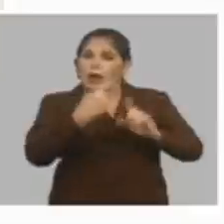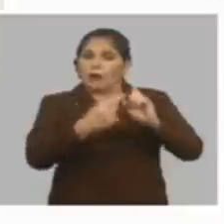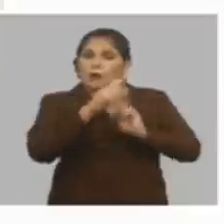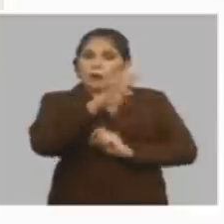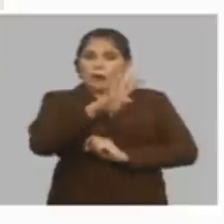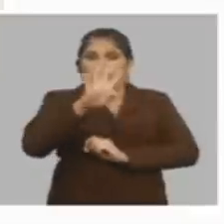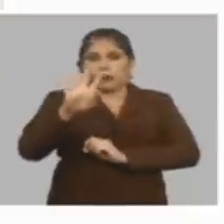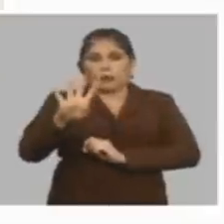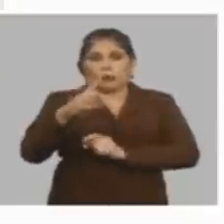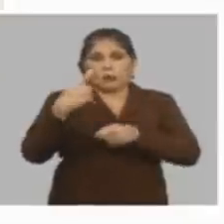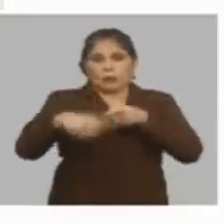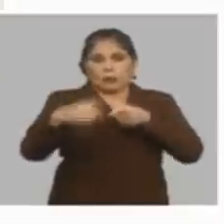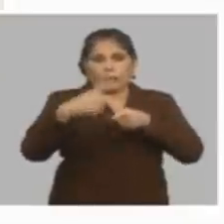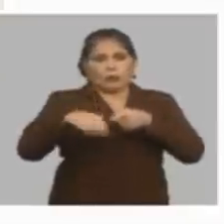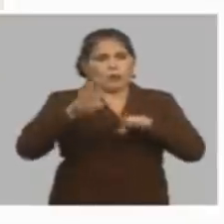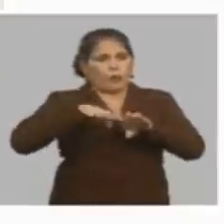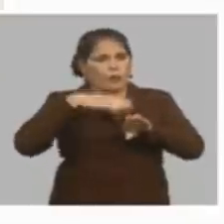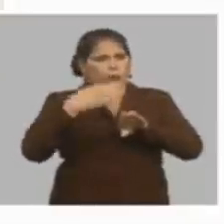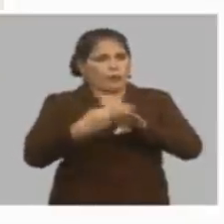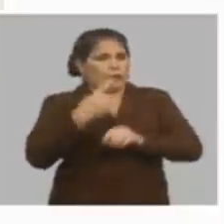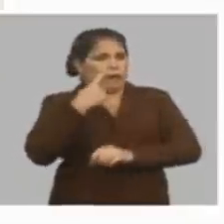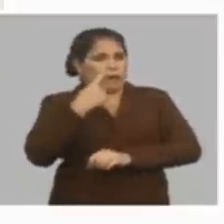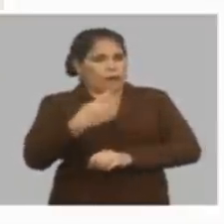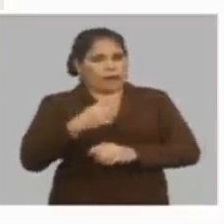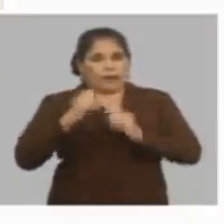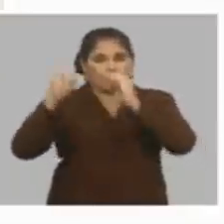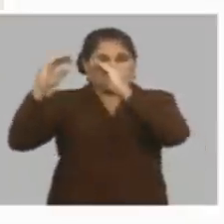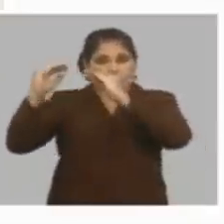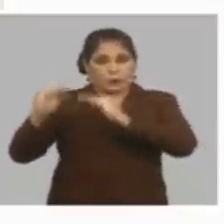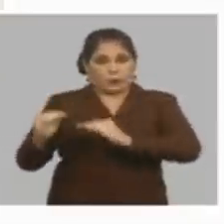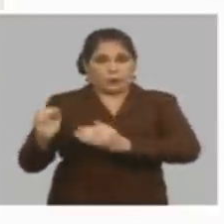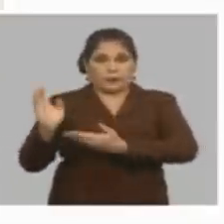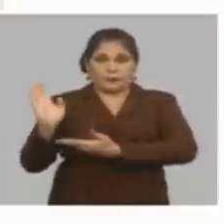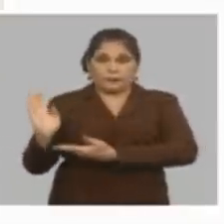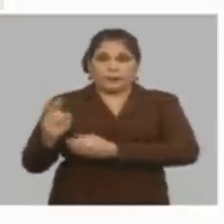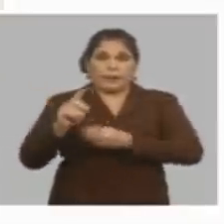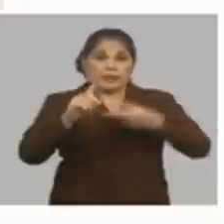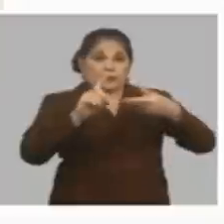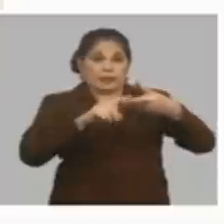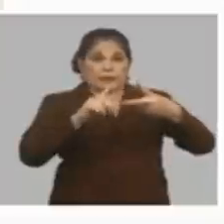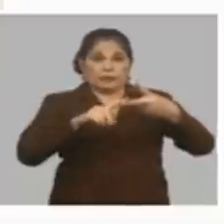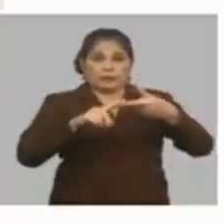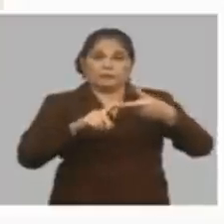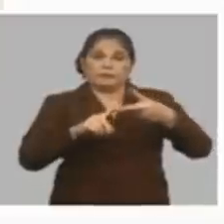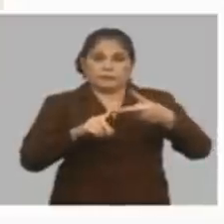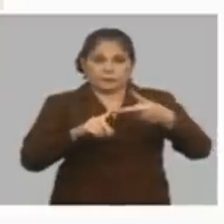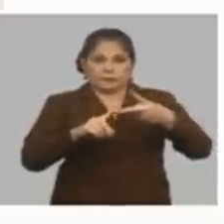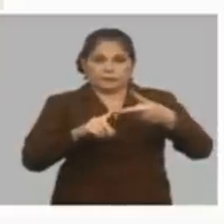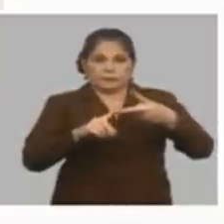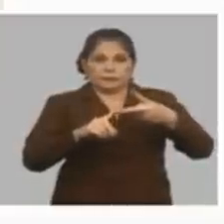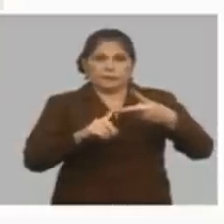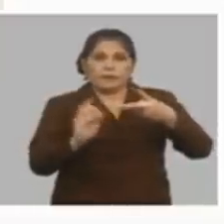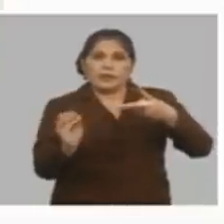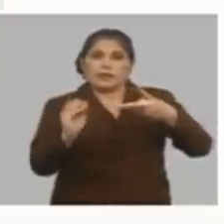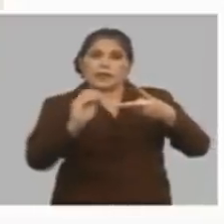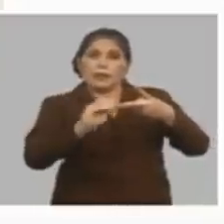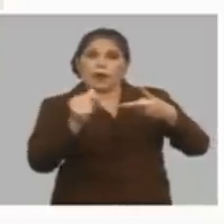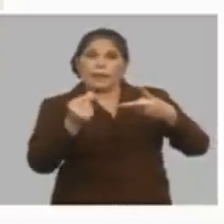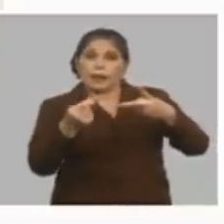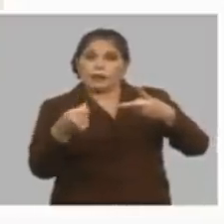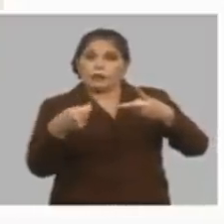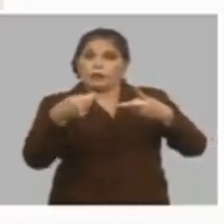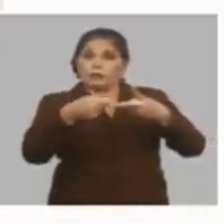44 productos después vamos a ver ahorita la lista segundo se ponen precios